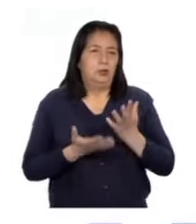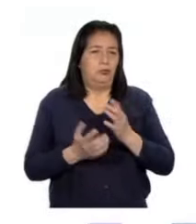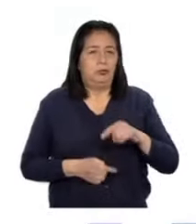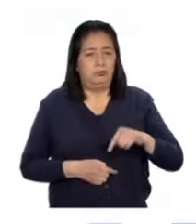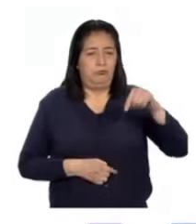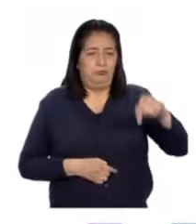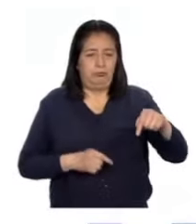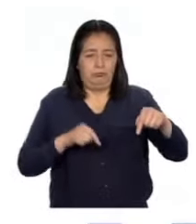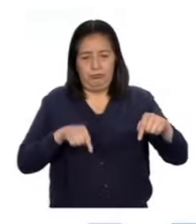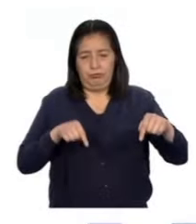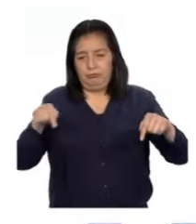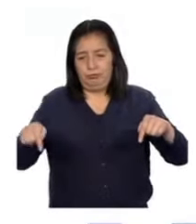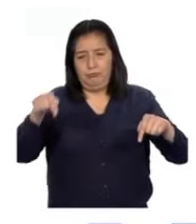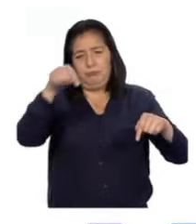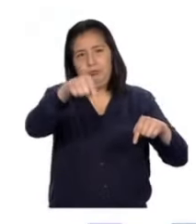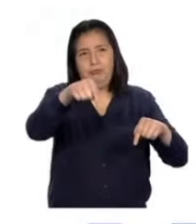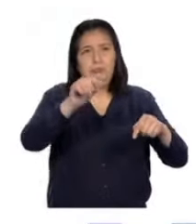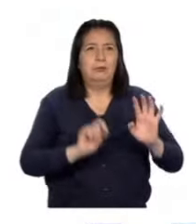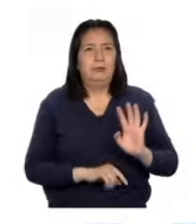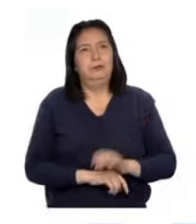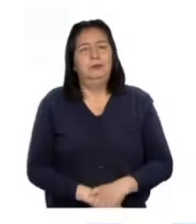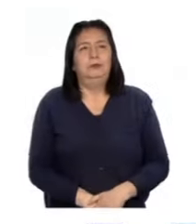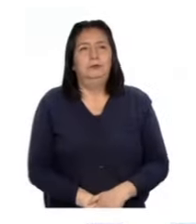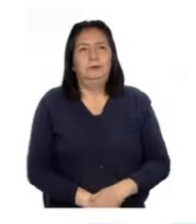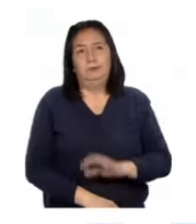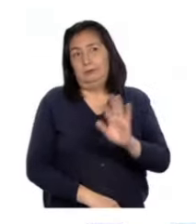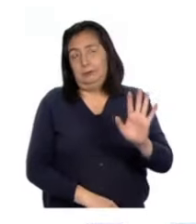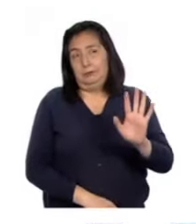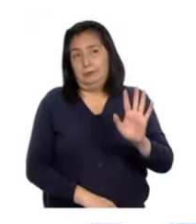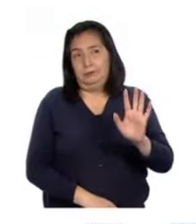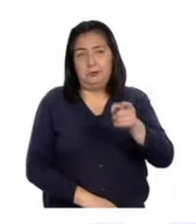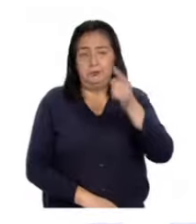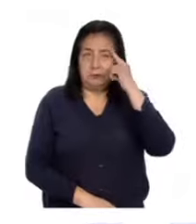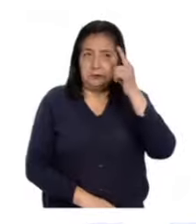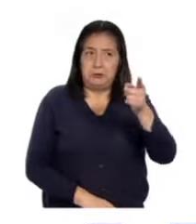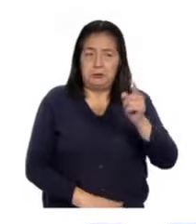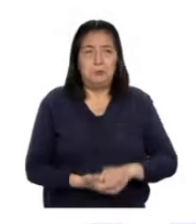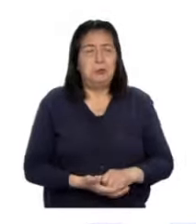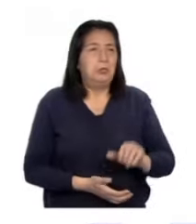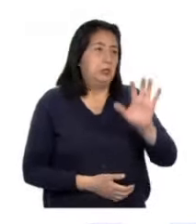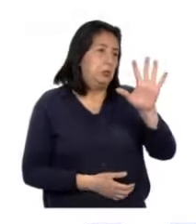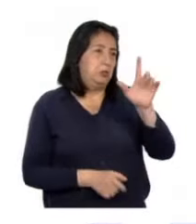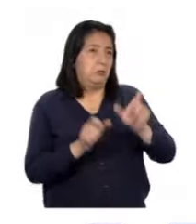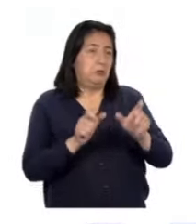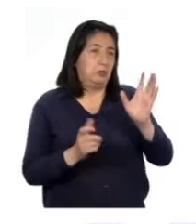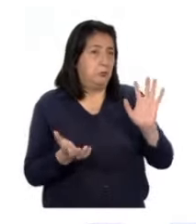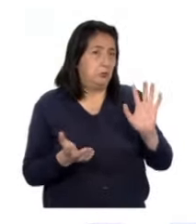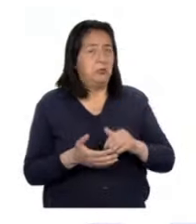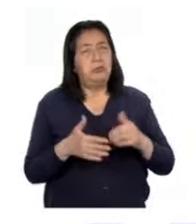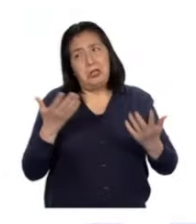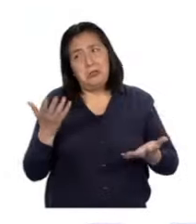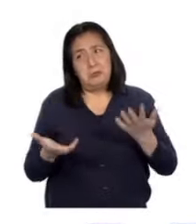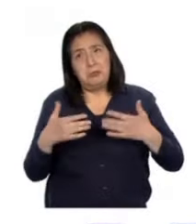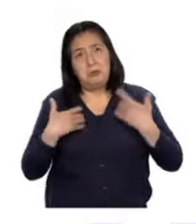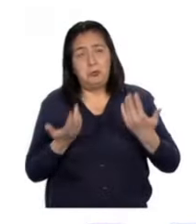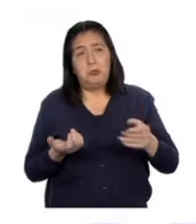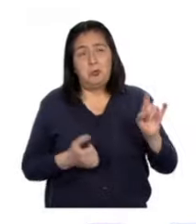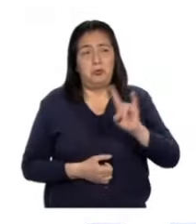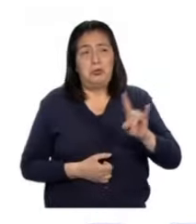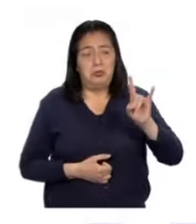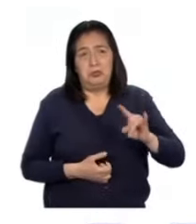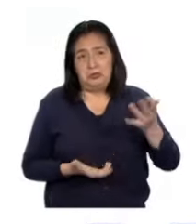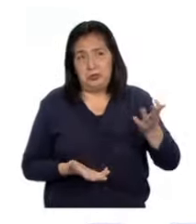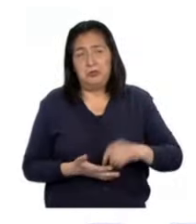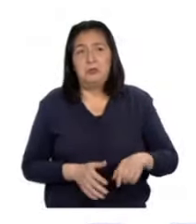se siente en un lado de la mesa. Considerando esto, para una mesa de cinco personas, podríamos utilizar una